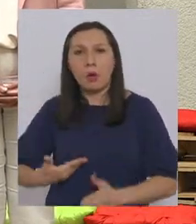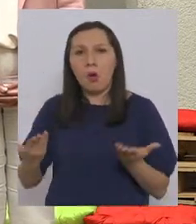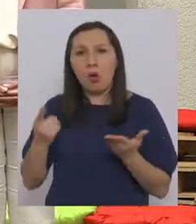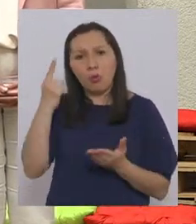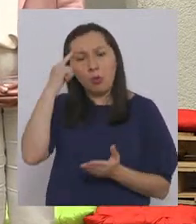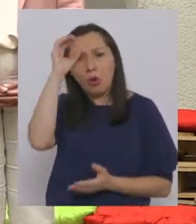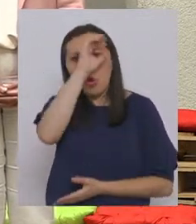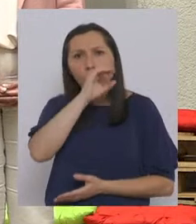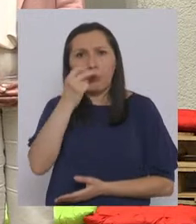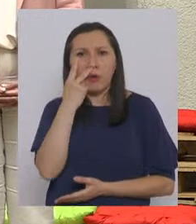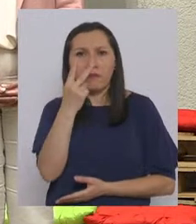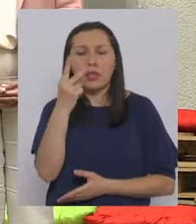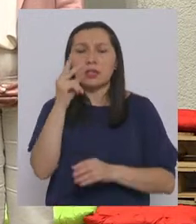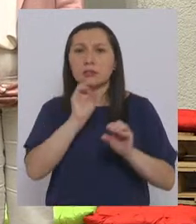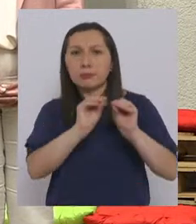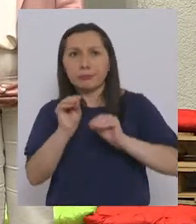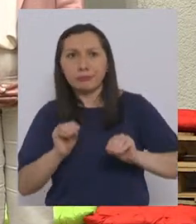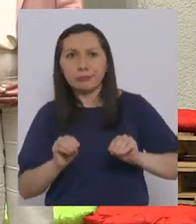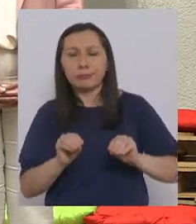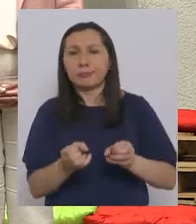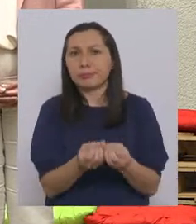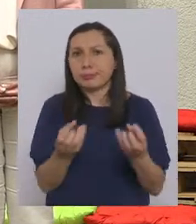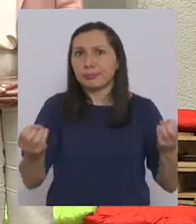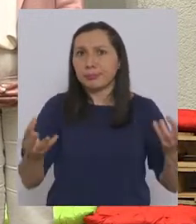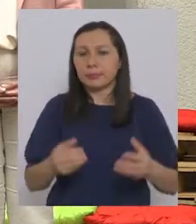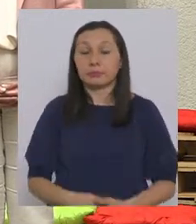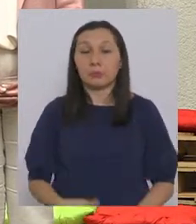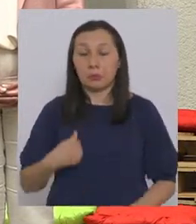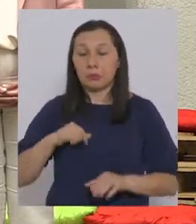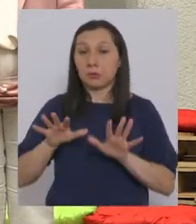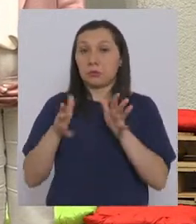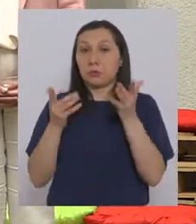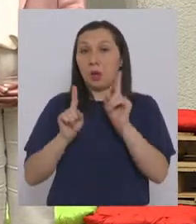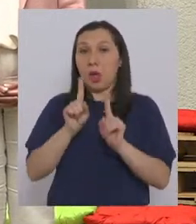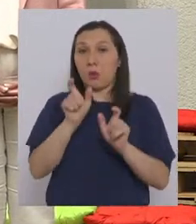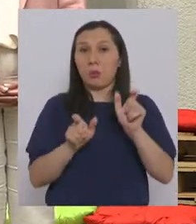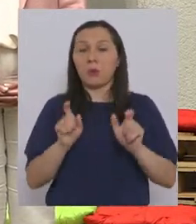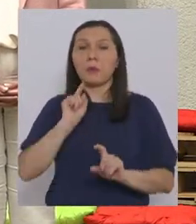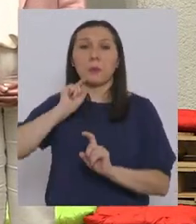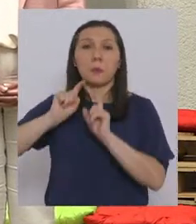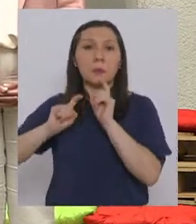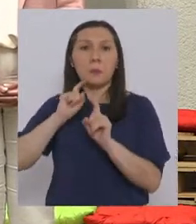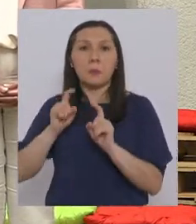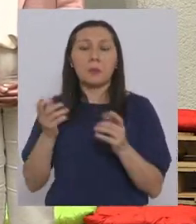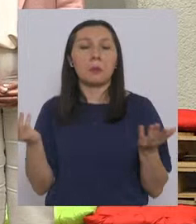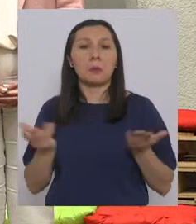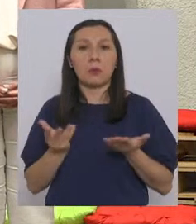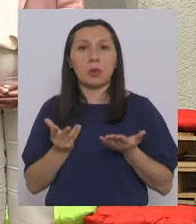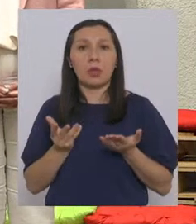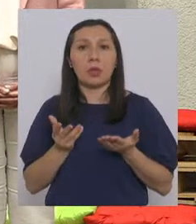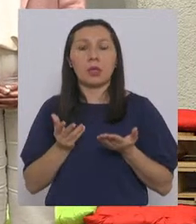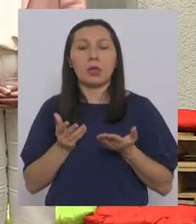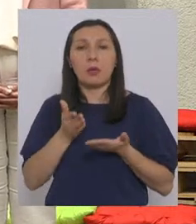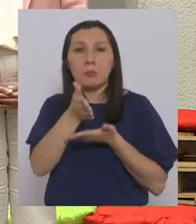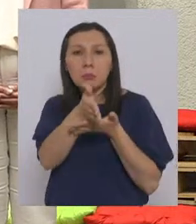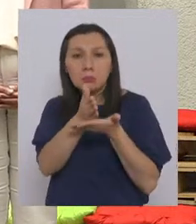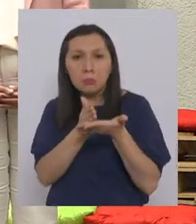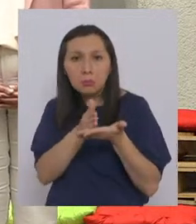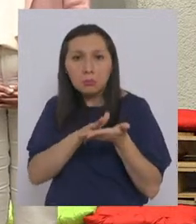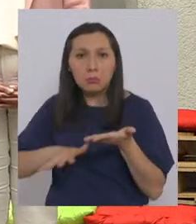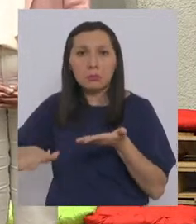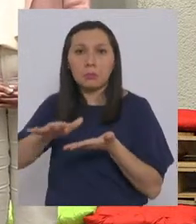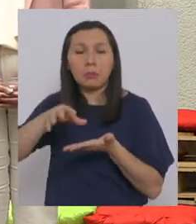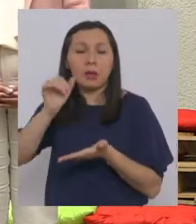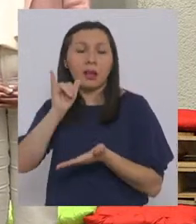ustedes esta intervención como gobierno? Bueno a mí me sorprende que haya algunas personas que critiquen el que una parte de la